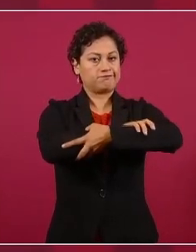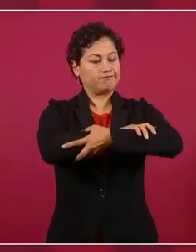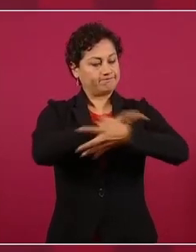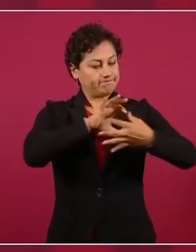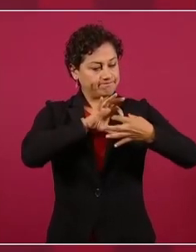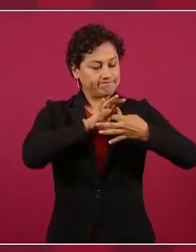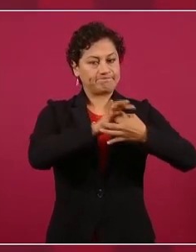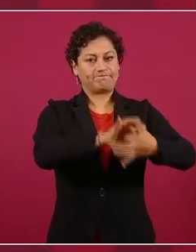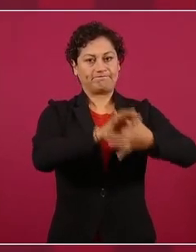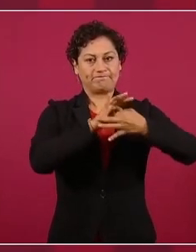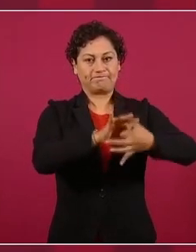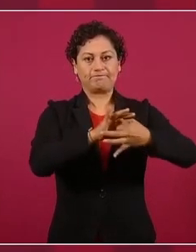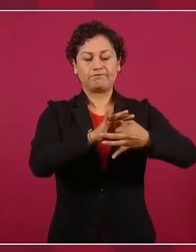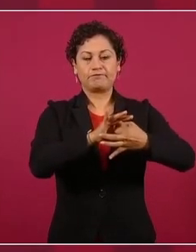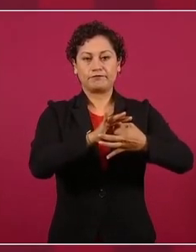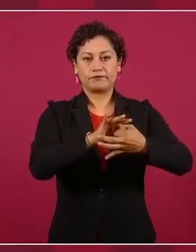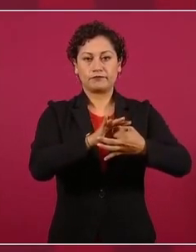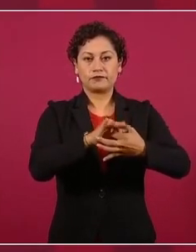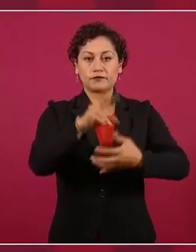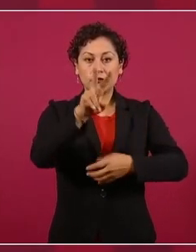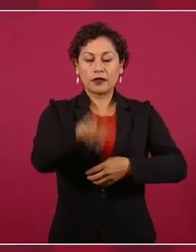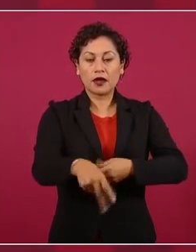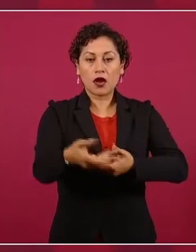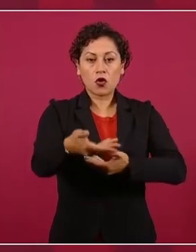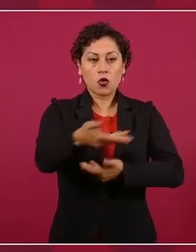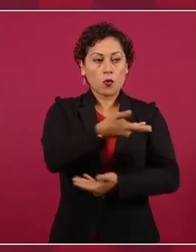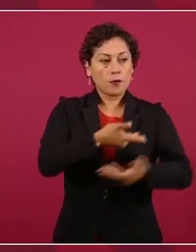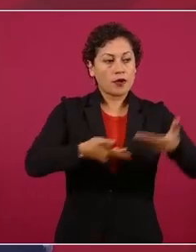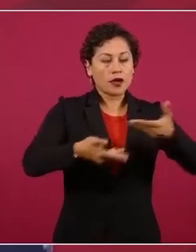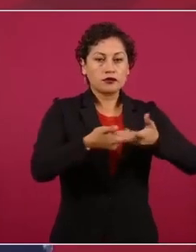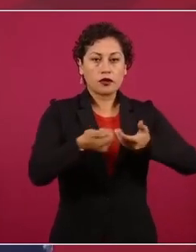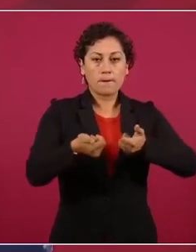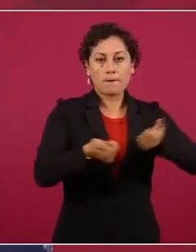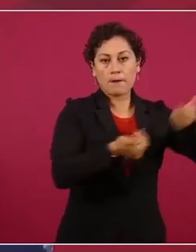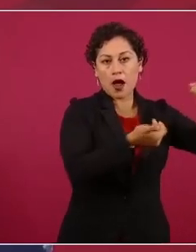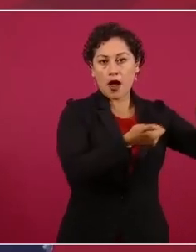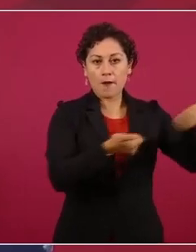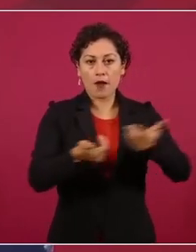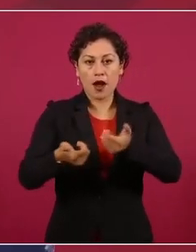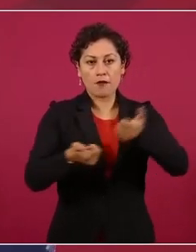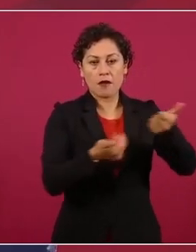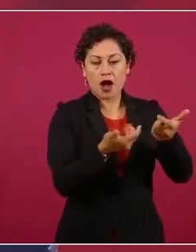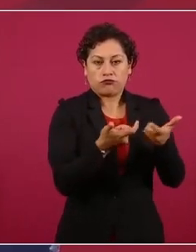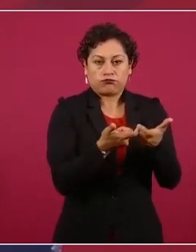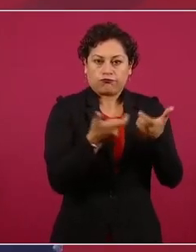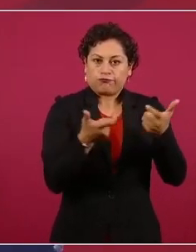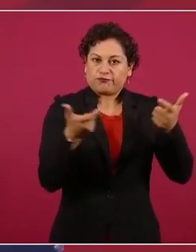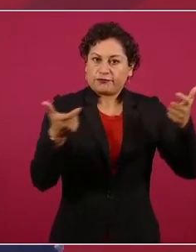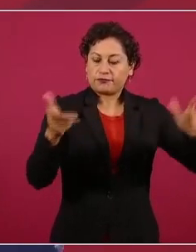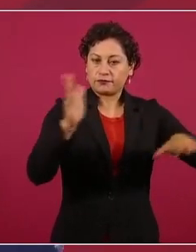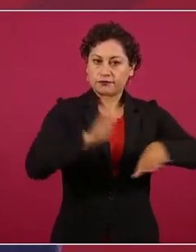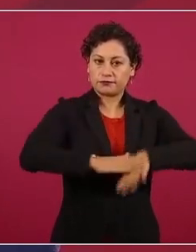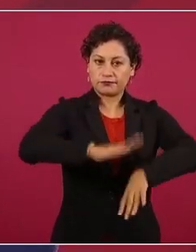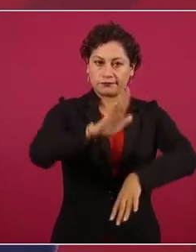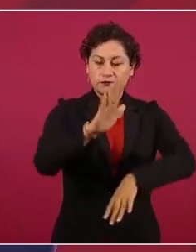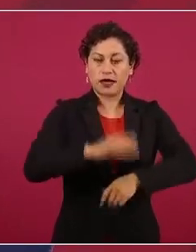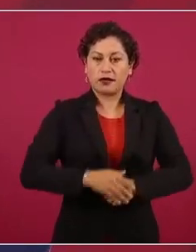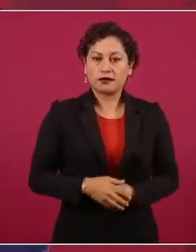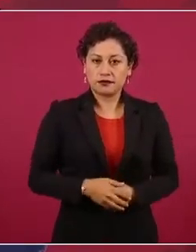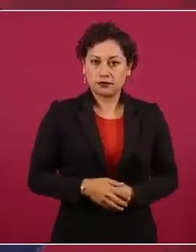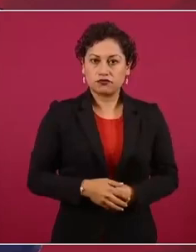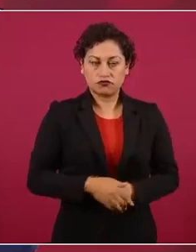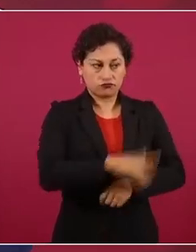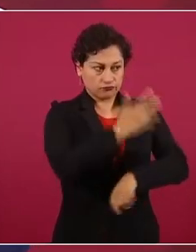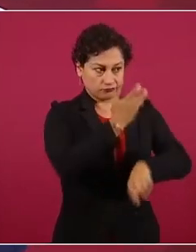está creciendo mucho el comercio entre México y Estados Unidos, está creciendo